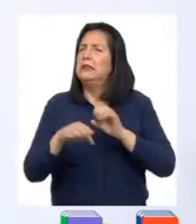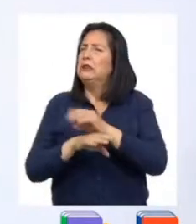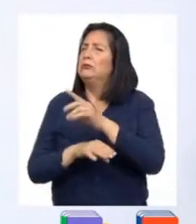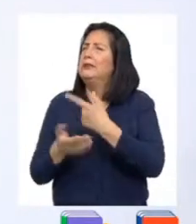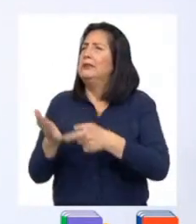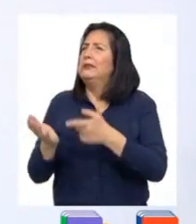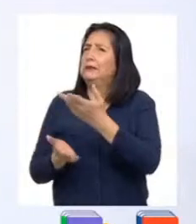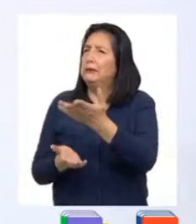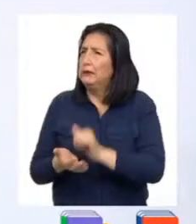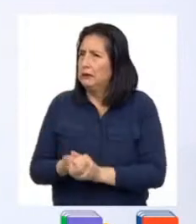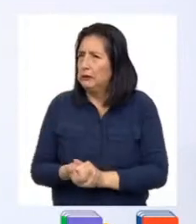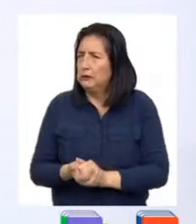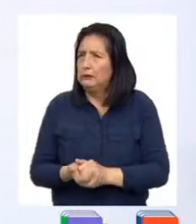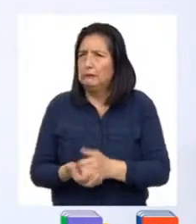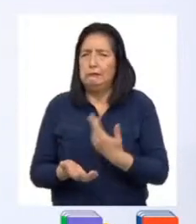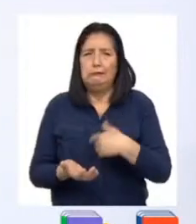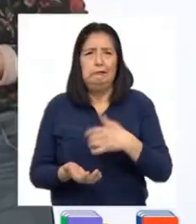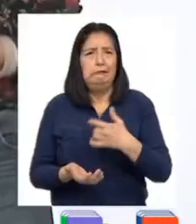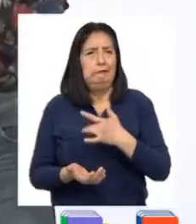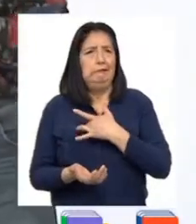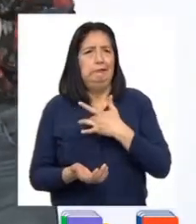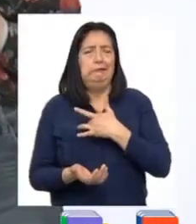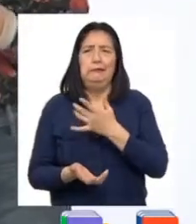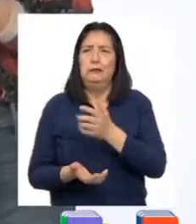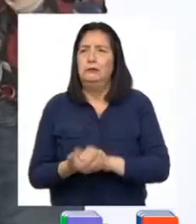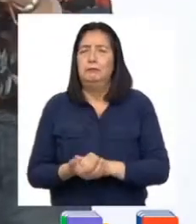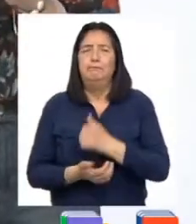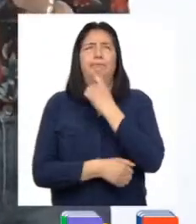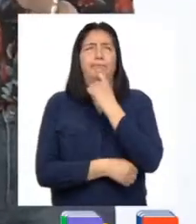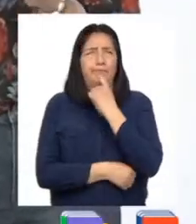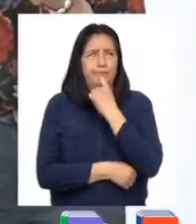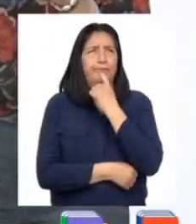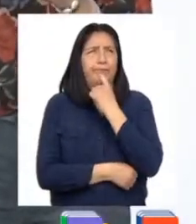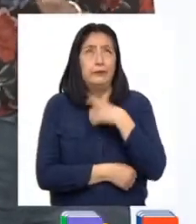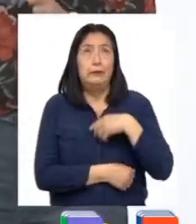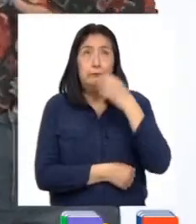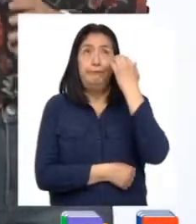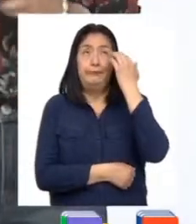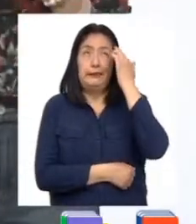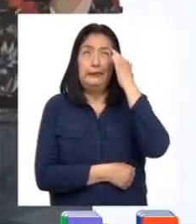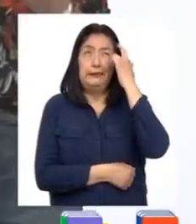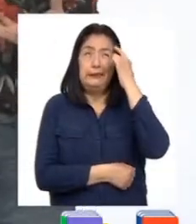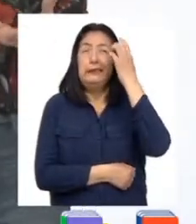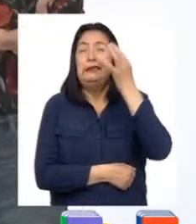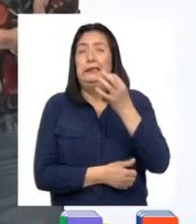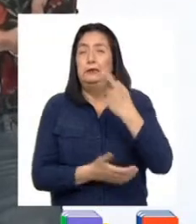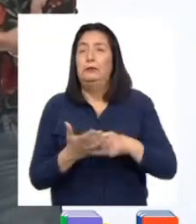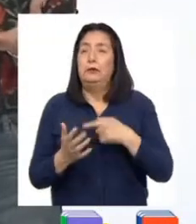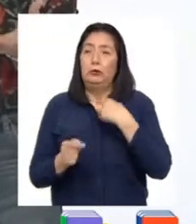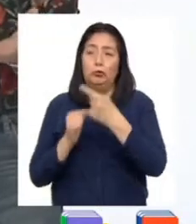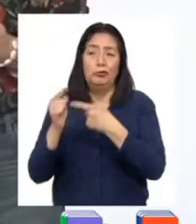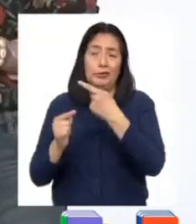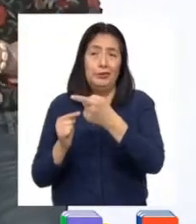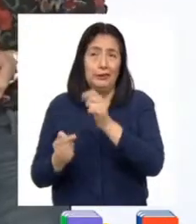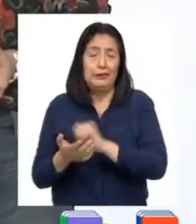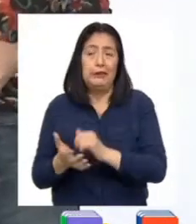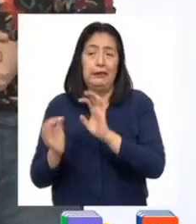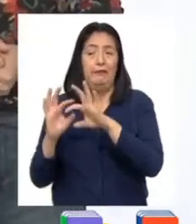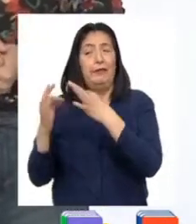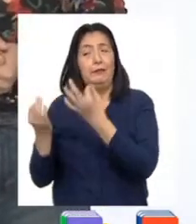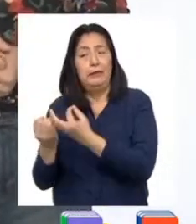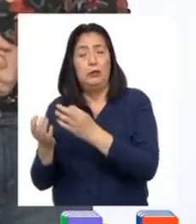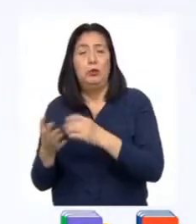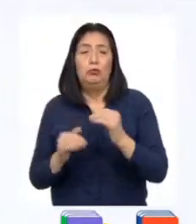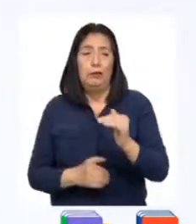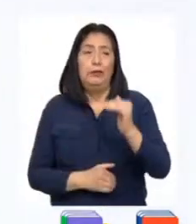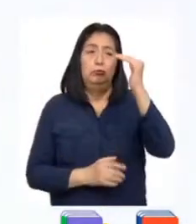darías ante lo que le tocó vivir? Pues, se me ocurre, por ejemplo, podría contar lo que le estaba sucediendo a un familiar o adulto de